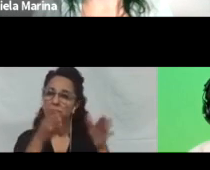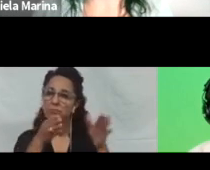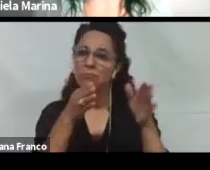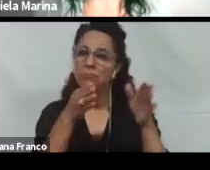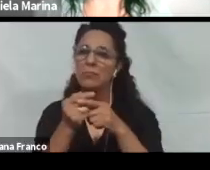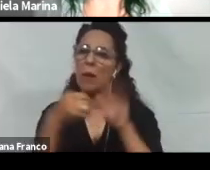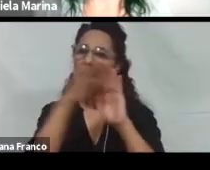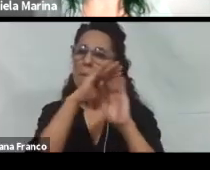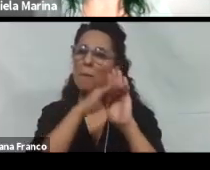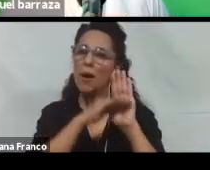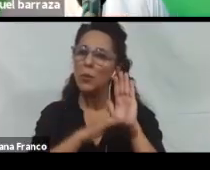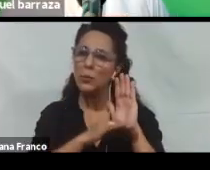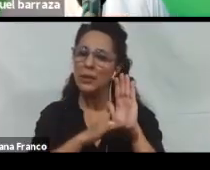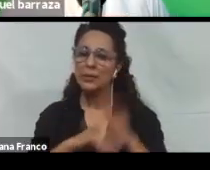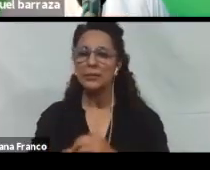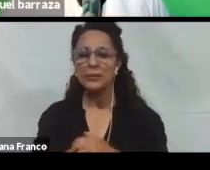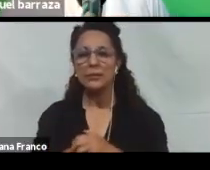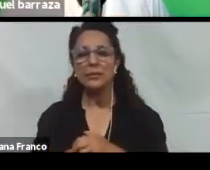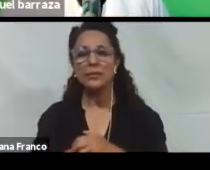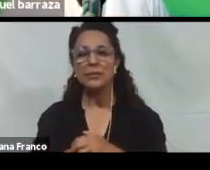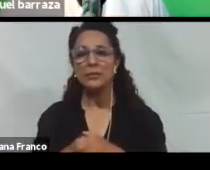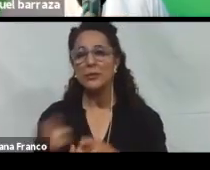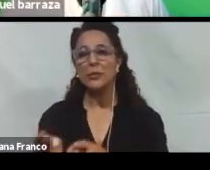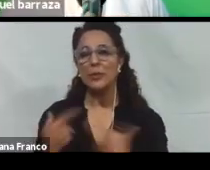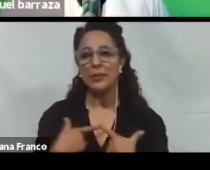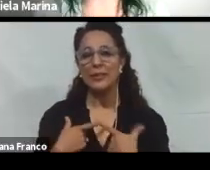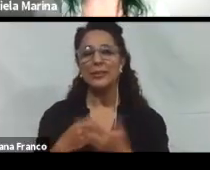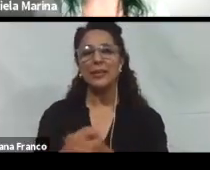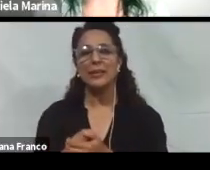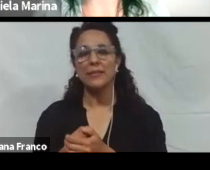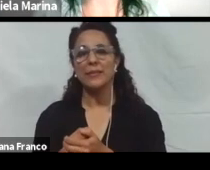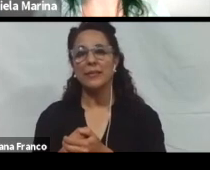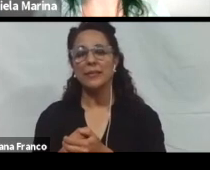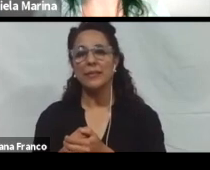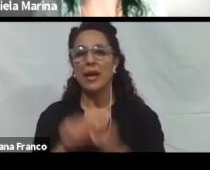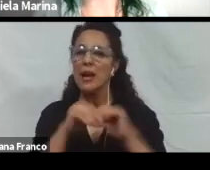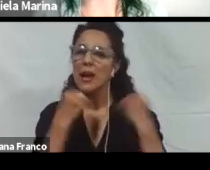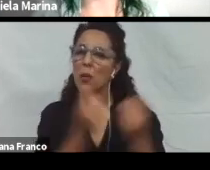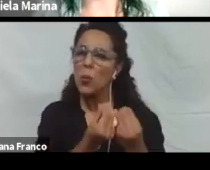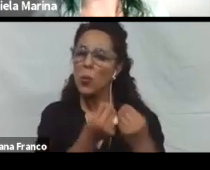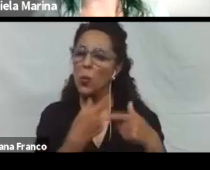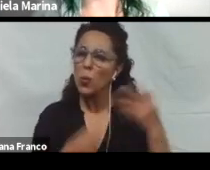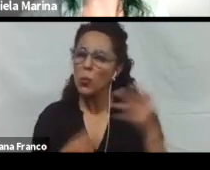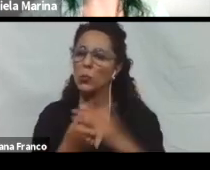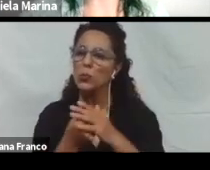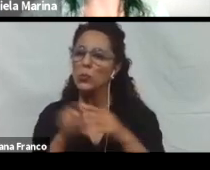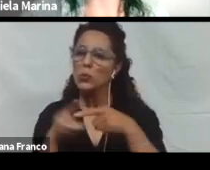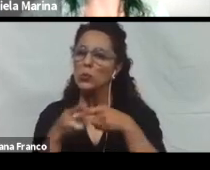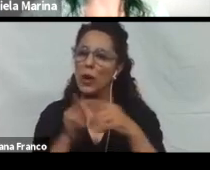que nos van a servir para la creación de recursos educativos digitales accesibles.